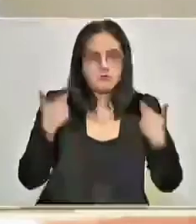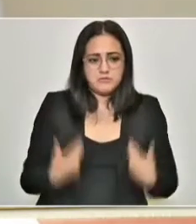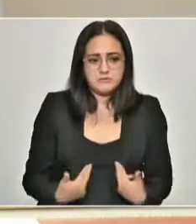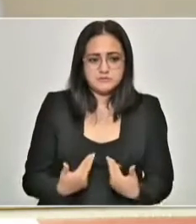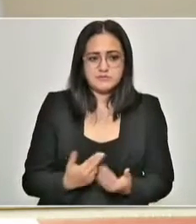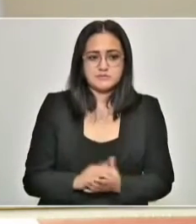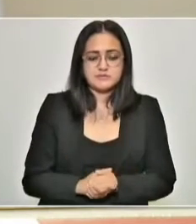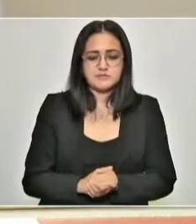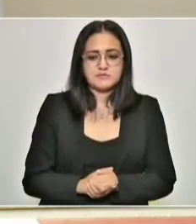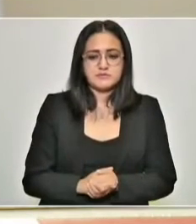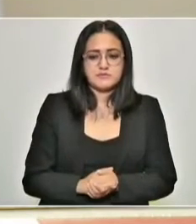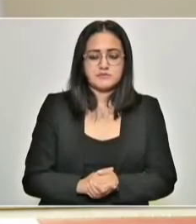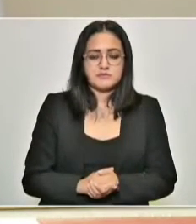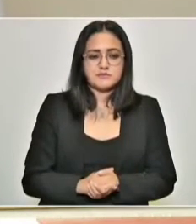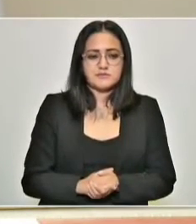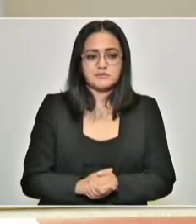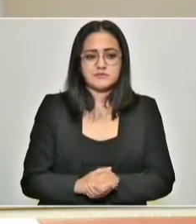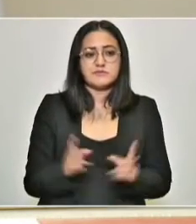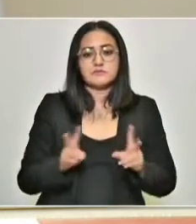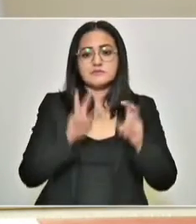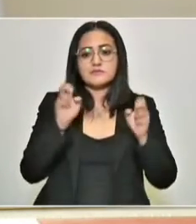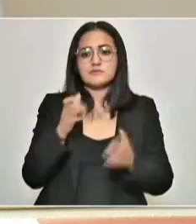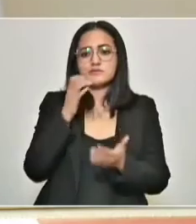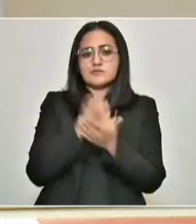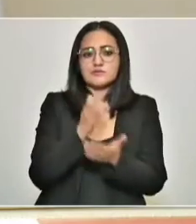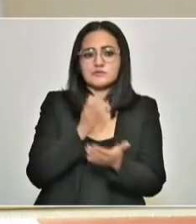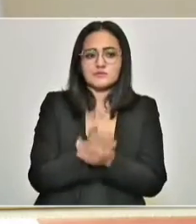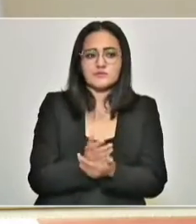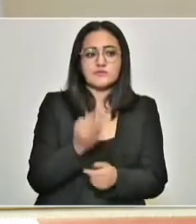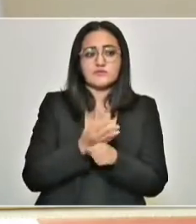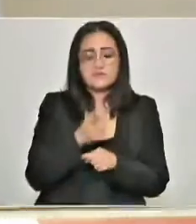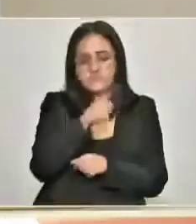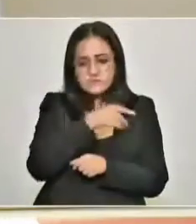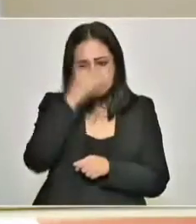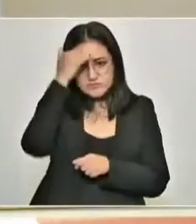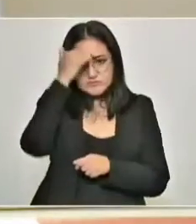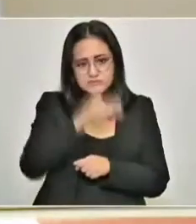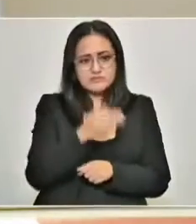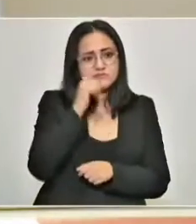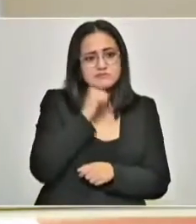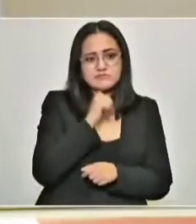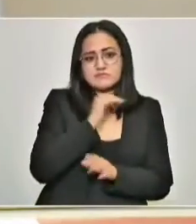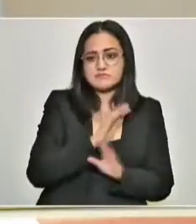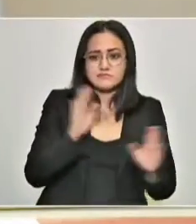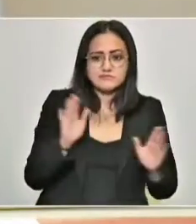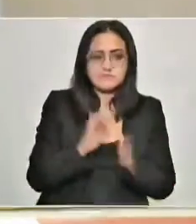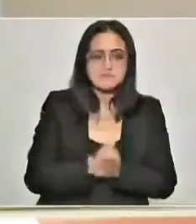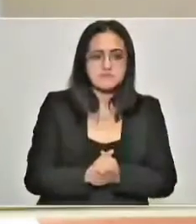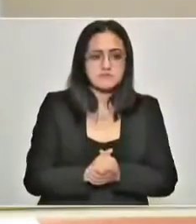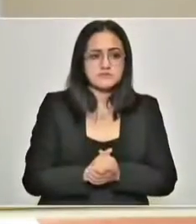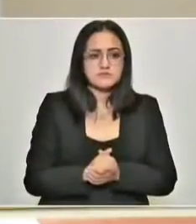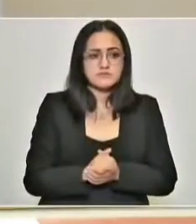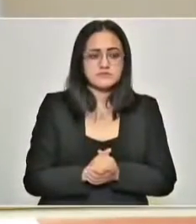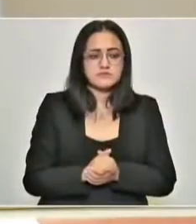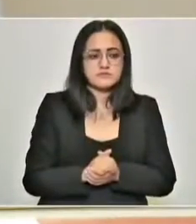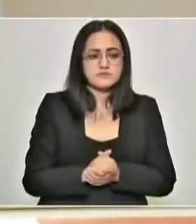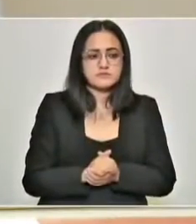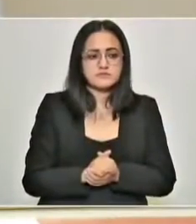uniformes. Los temas de útiles, como se ha hecho siempre, ¿sí? Entonces,